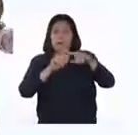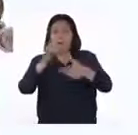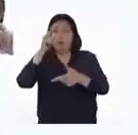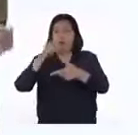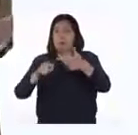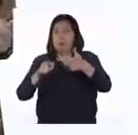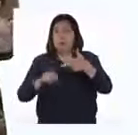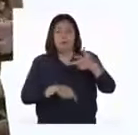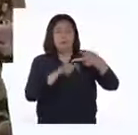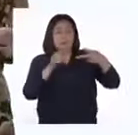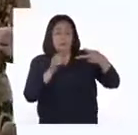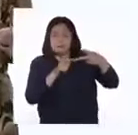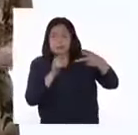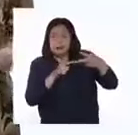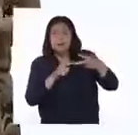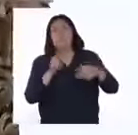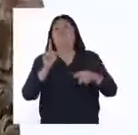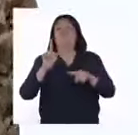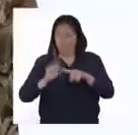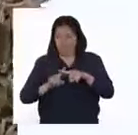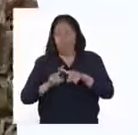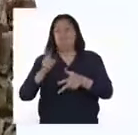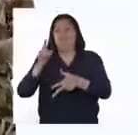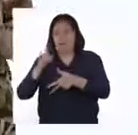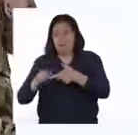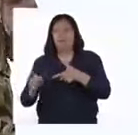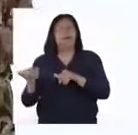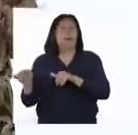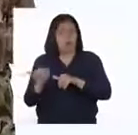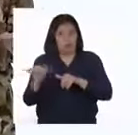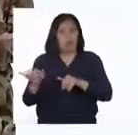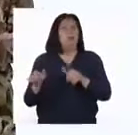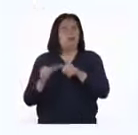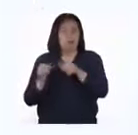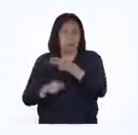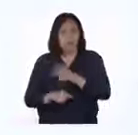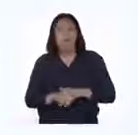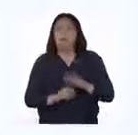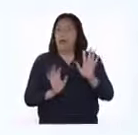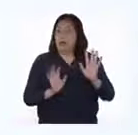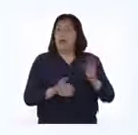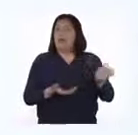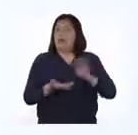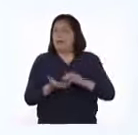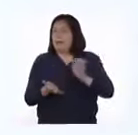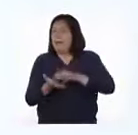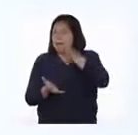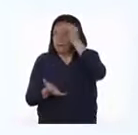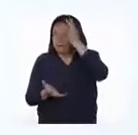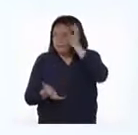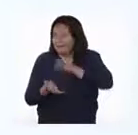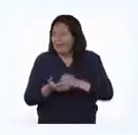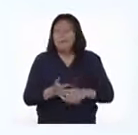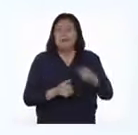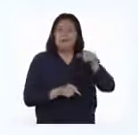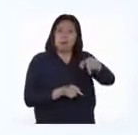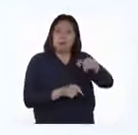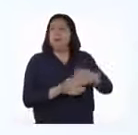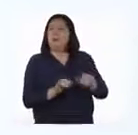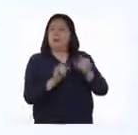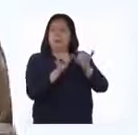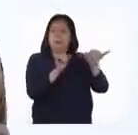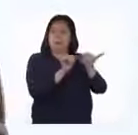por un número, la otra magnitud también se multiplica o divide por el mismo número. Para seguir aprendiendo sobre magnitudes directamente